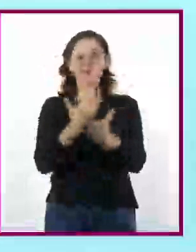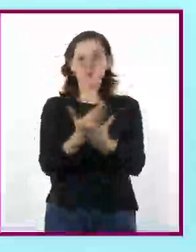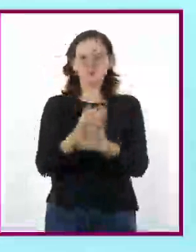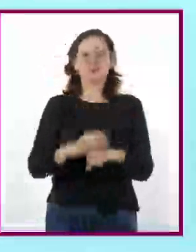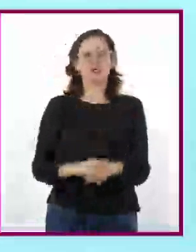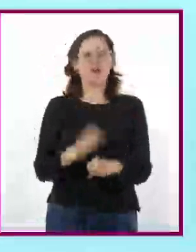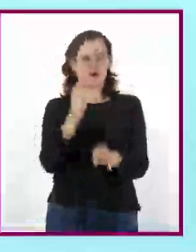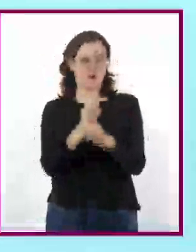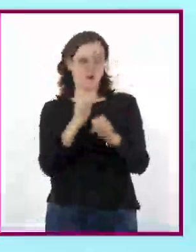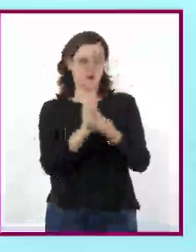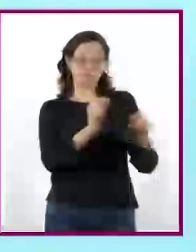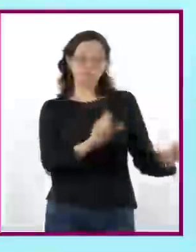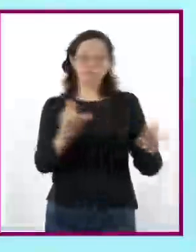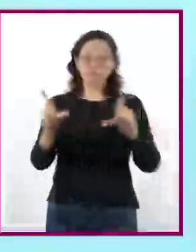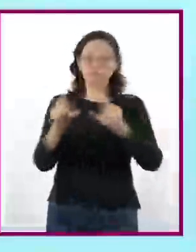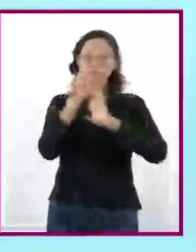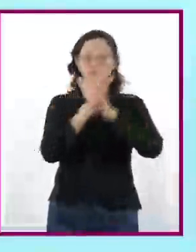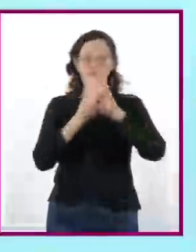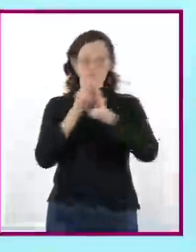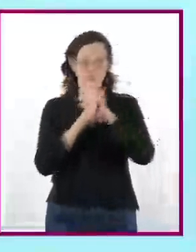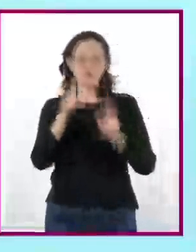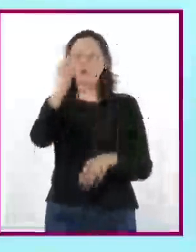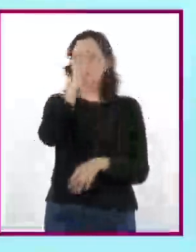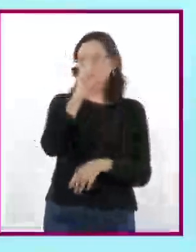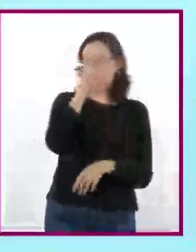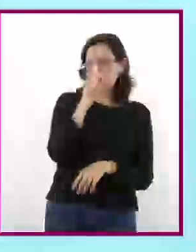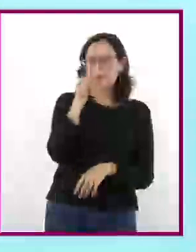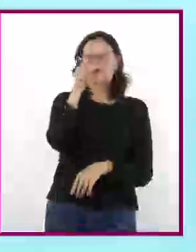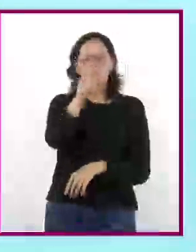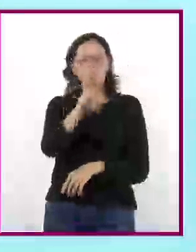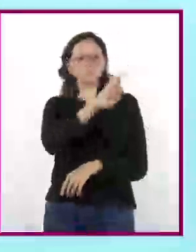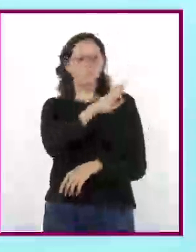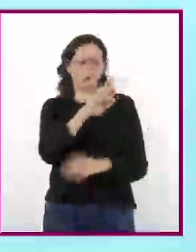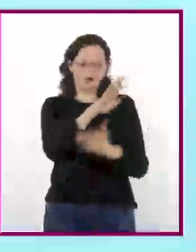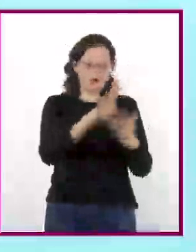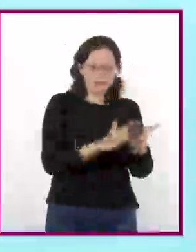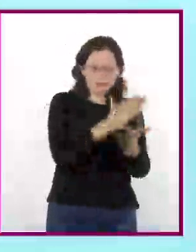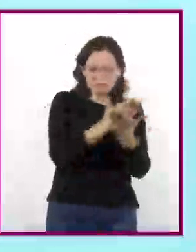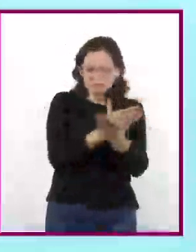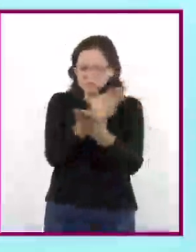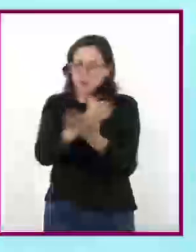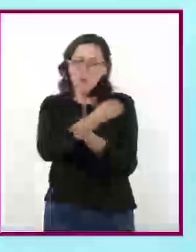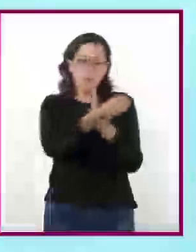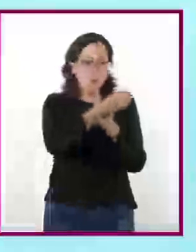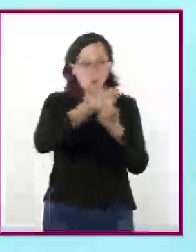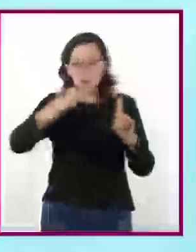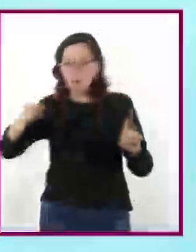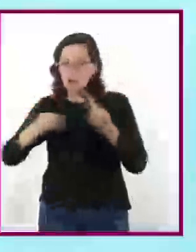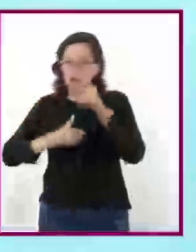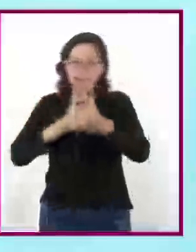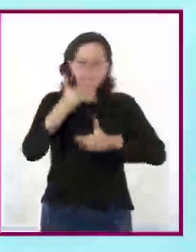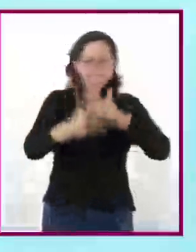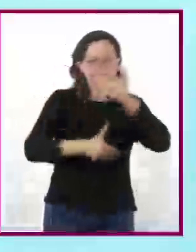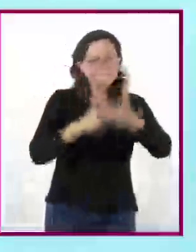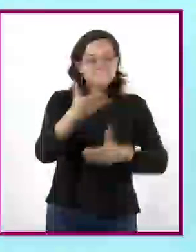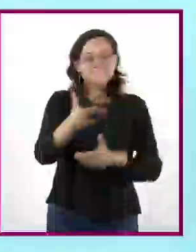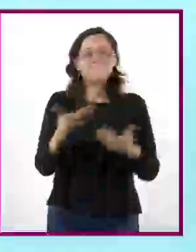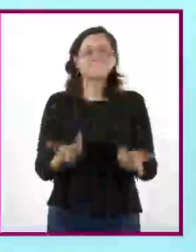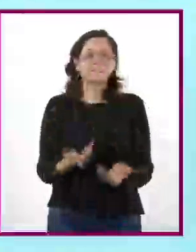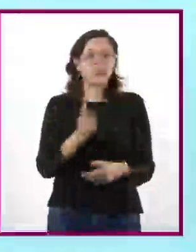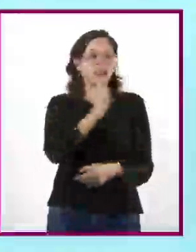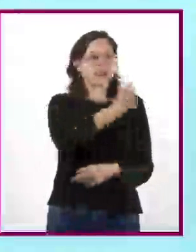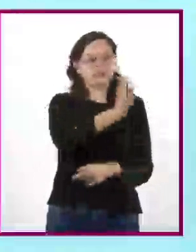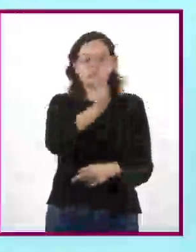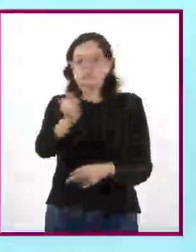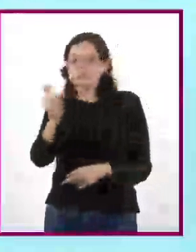siguiente video se sugieren varias recomendaciones para poder ordenarlas y sistematizarlas a través de los estudios de caso.